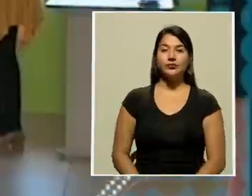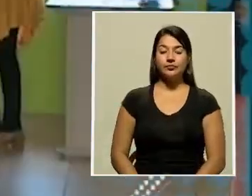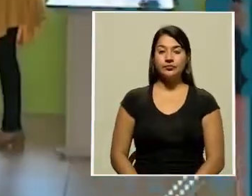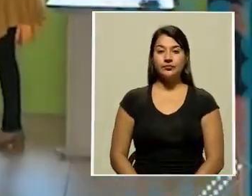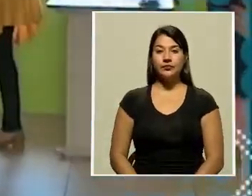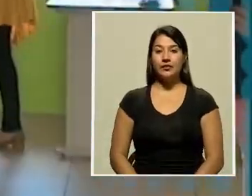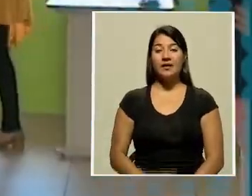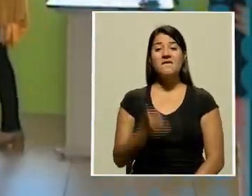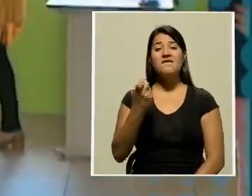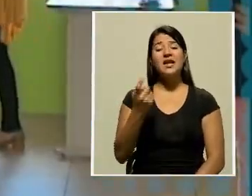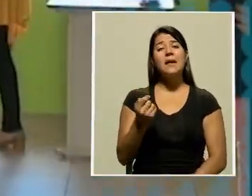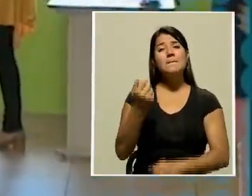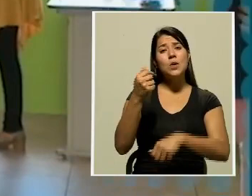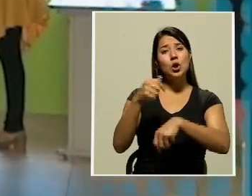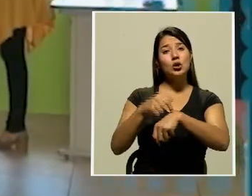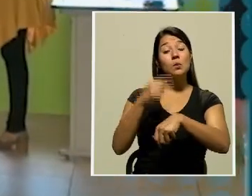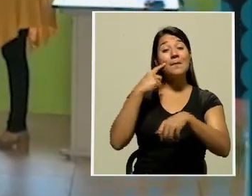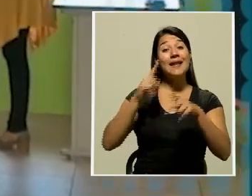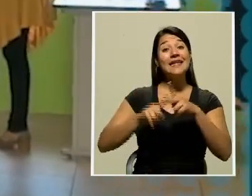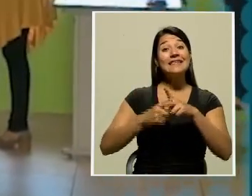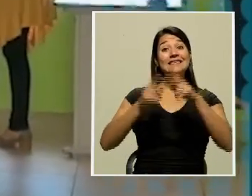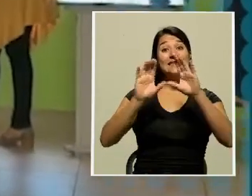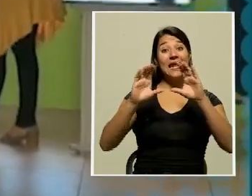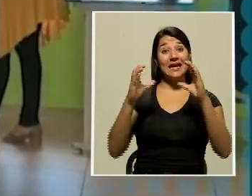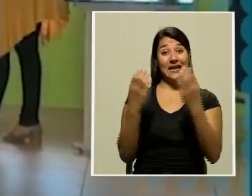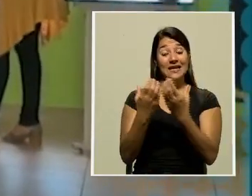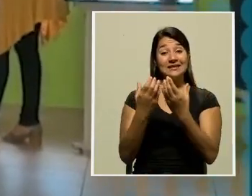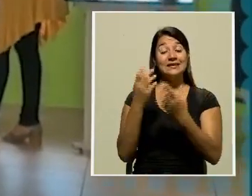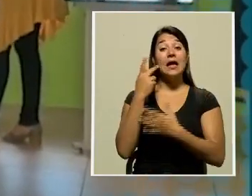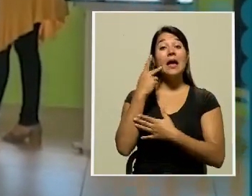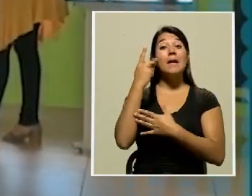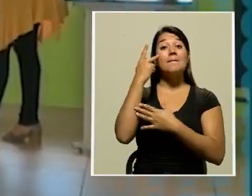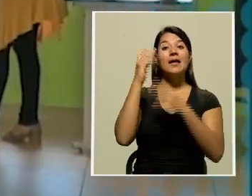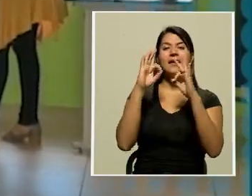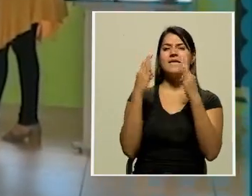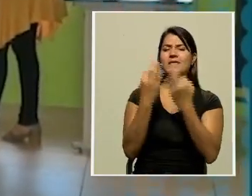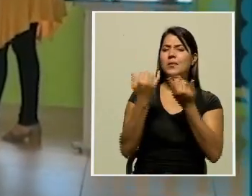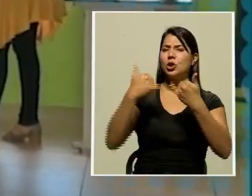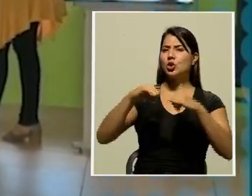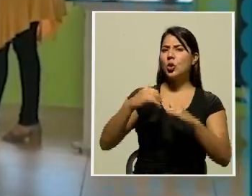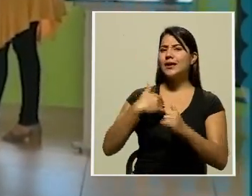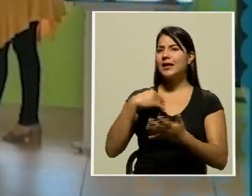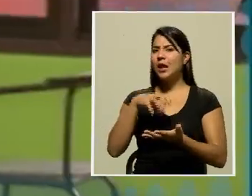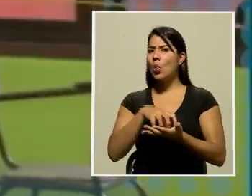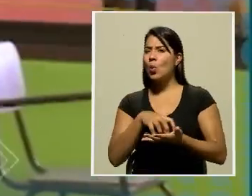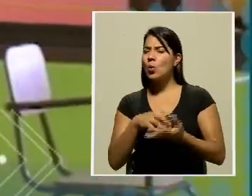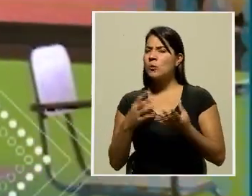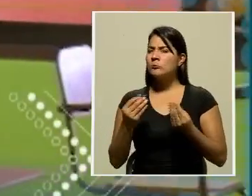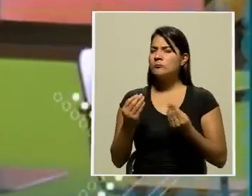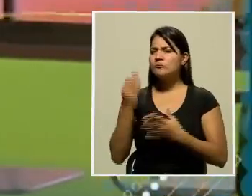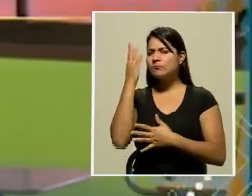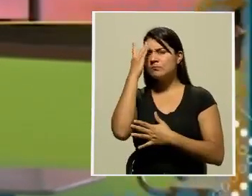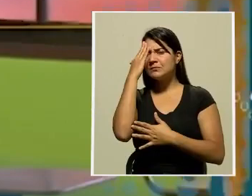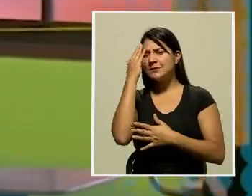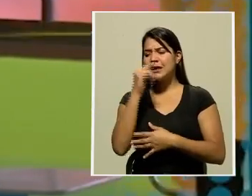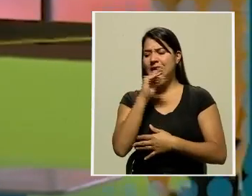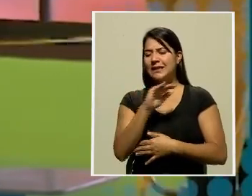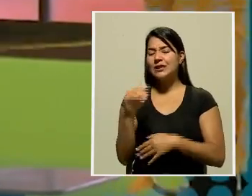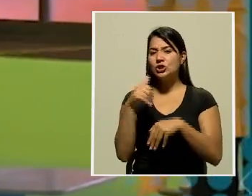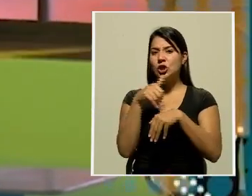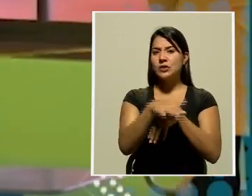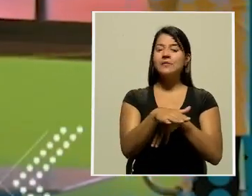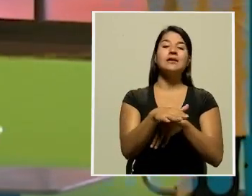A pocos días del inicio del curso lectivo, padres de familia tienen inquietudes e incluso temor de enviar a los menores a los centros